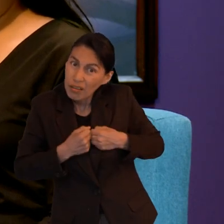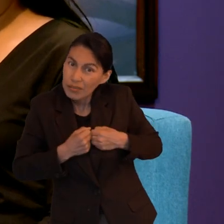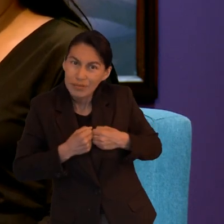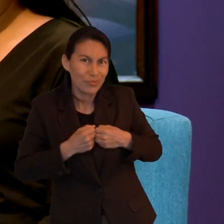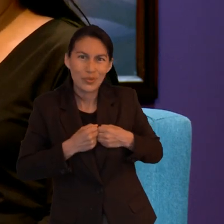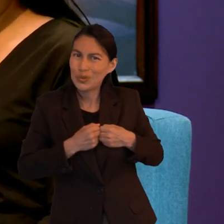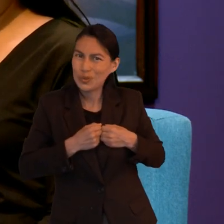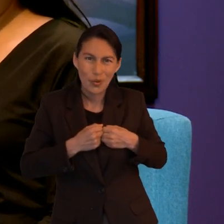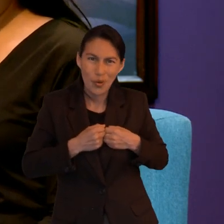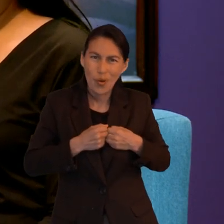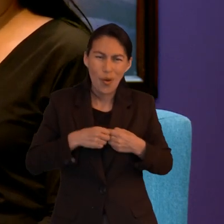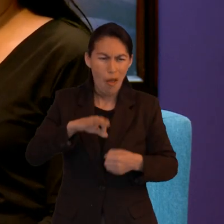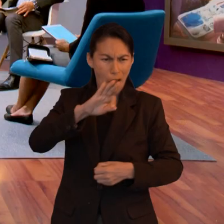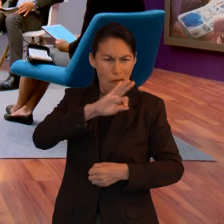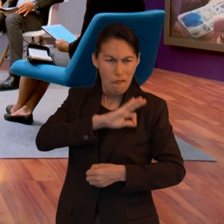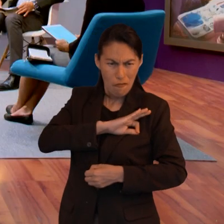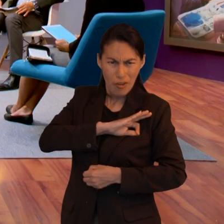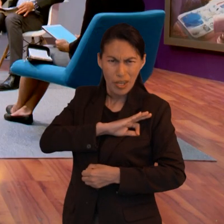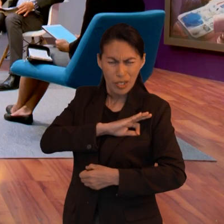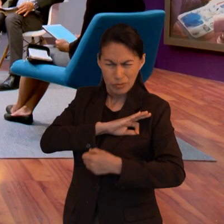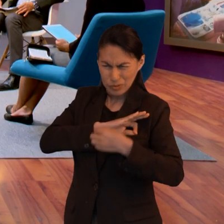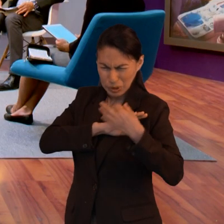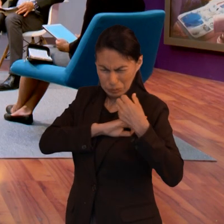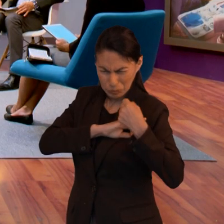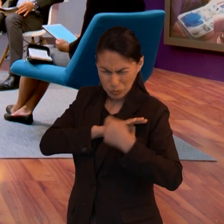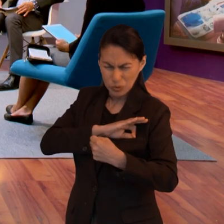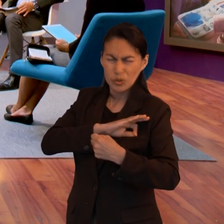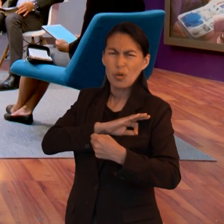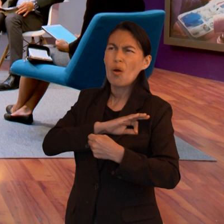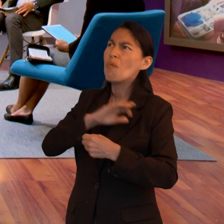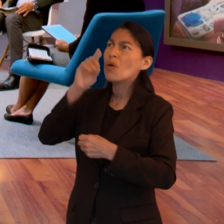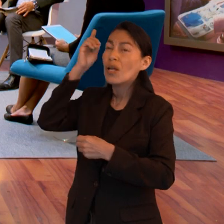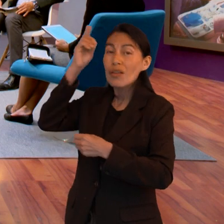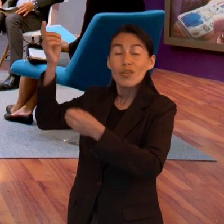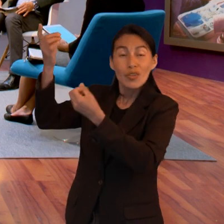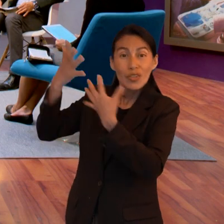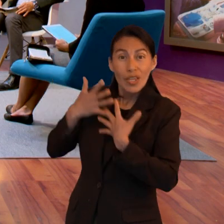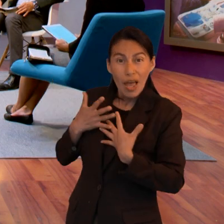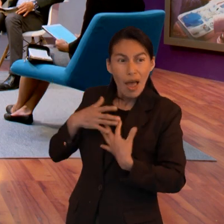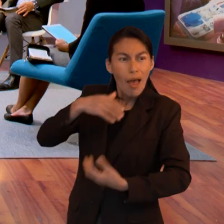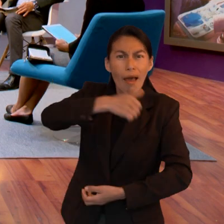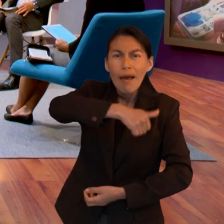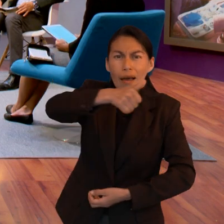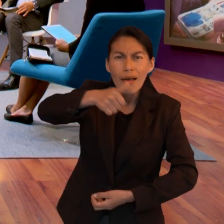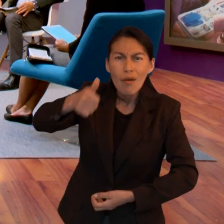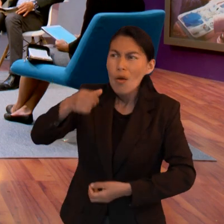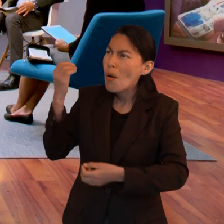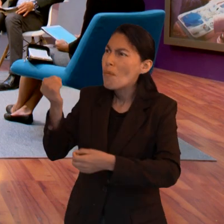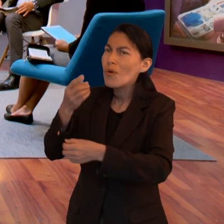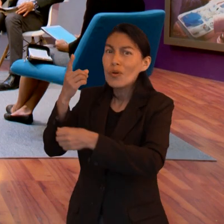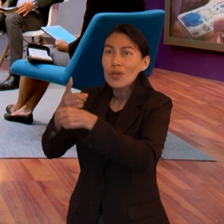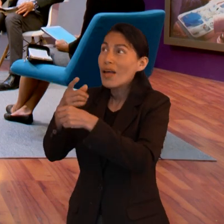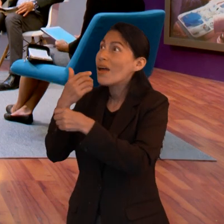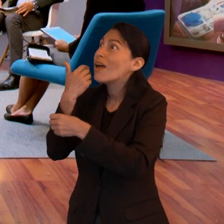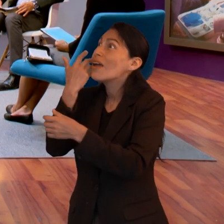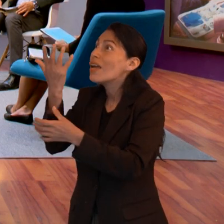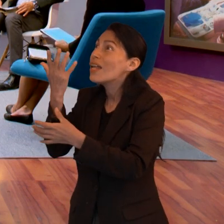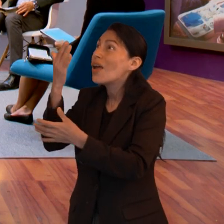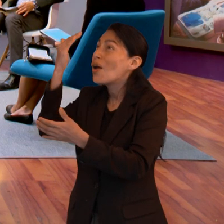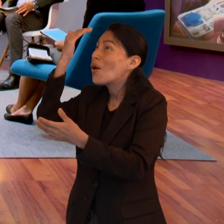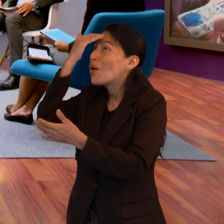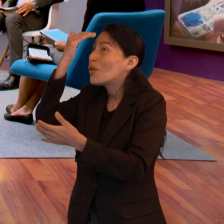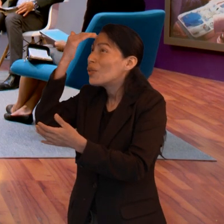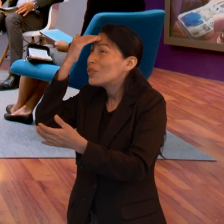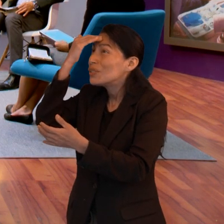evidencias no sobre demostraciones quienes desean dudar tendrán oportunidad mientras que los que realmente desean conocer la